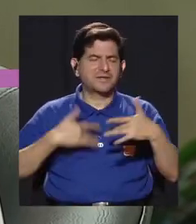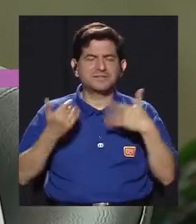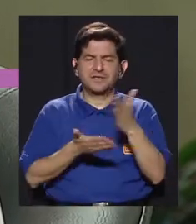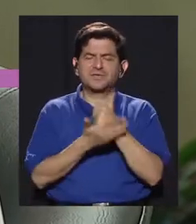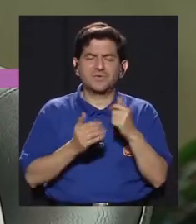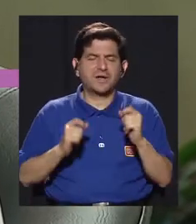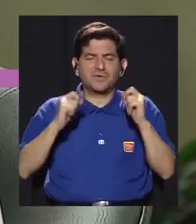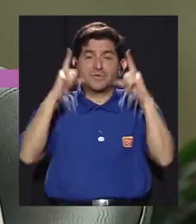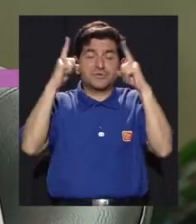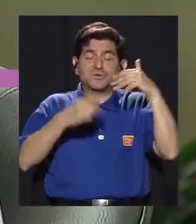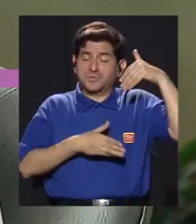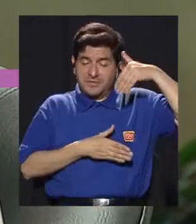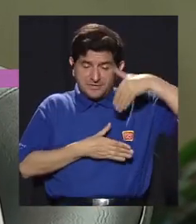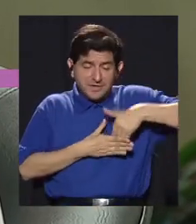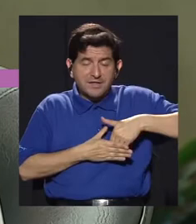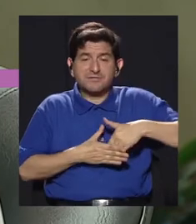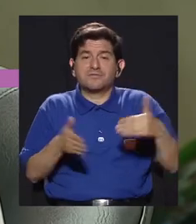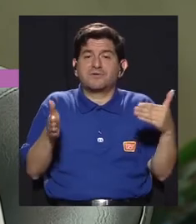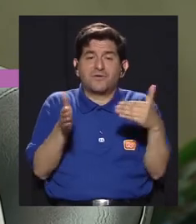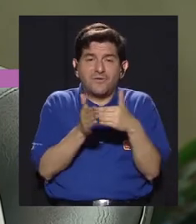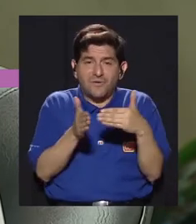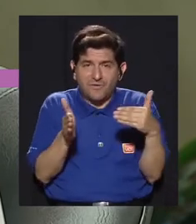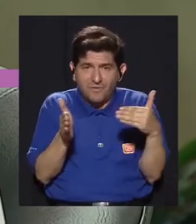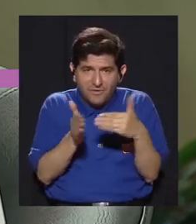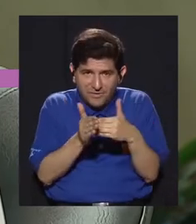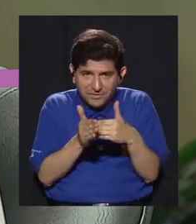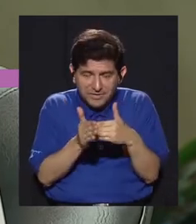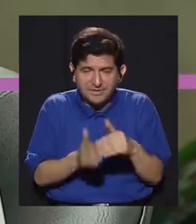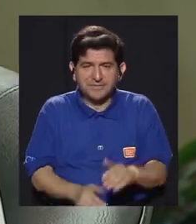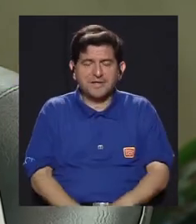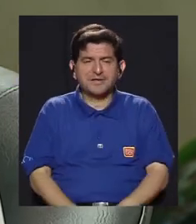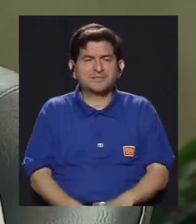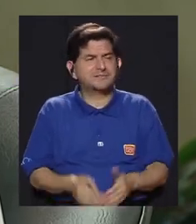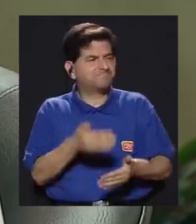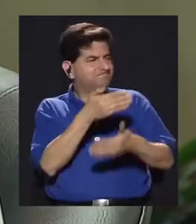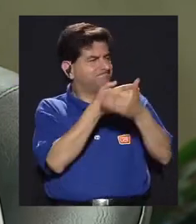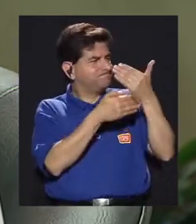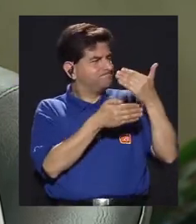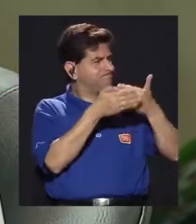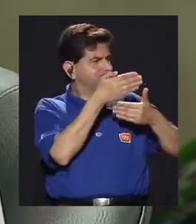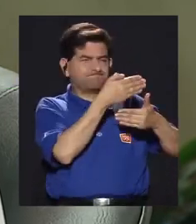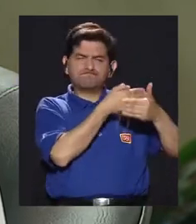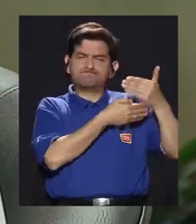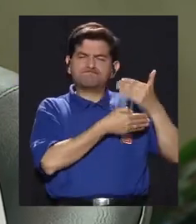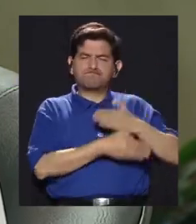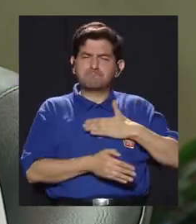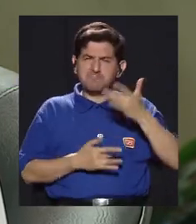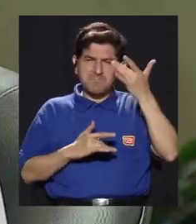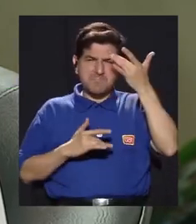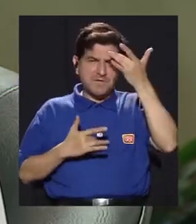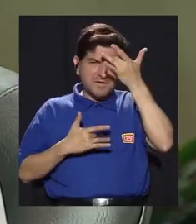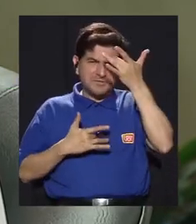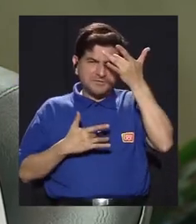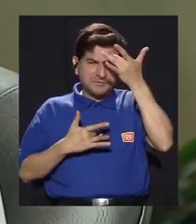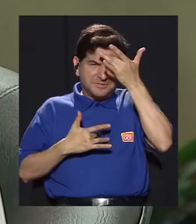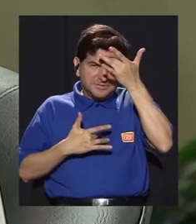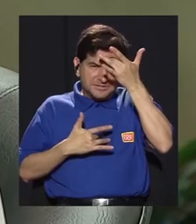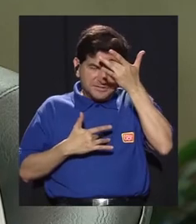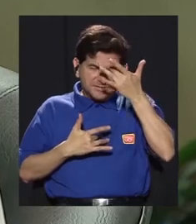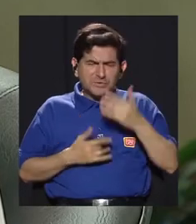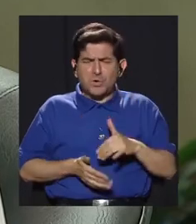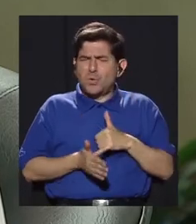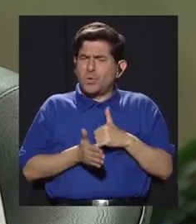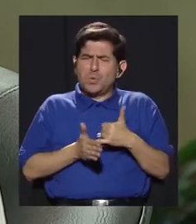dentro porque vuelvo a vuelvo hacia atrás cuando mi enfermedad estaba tan delicada